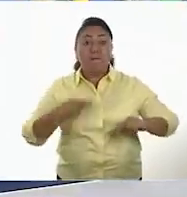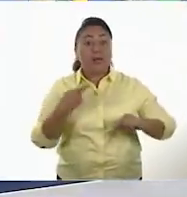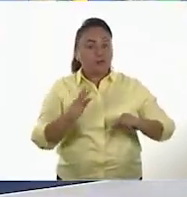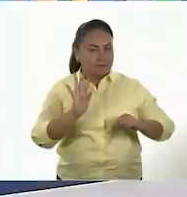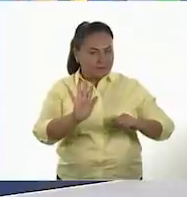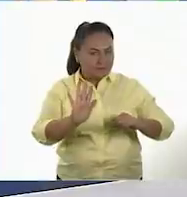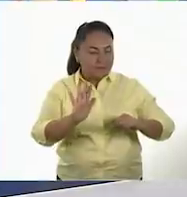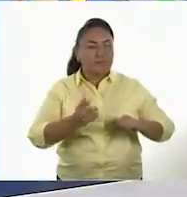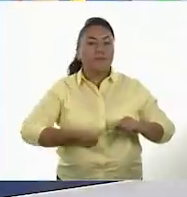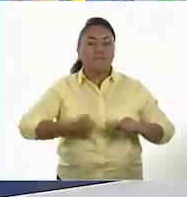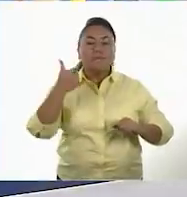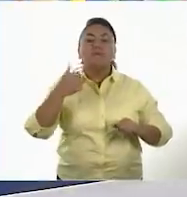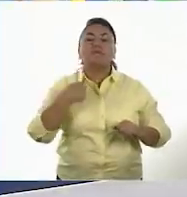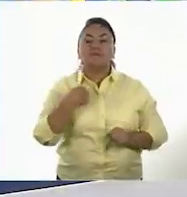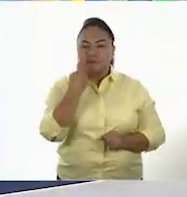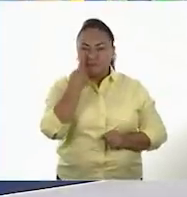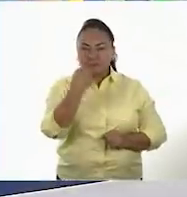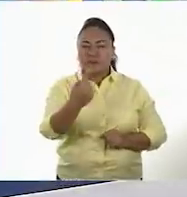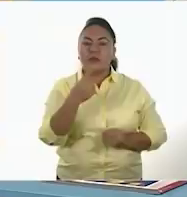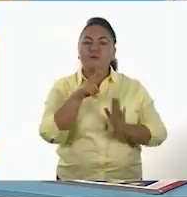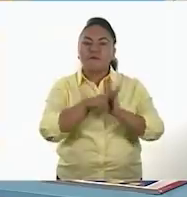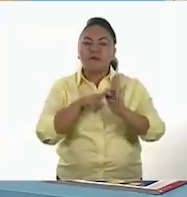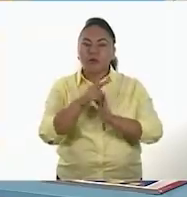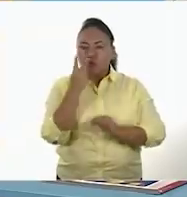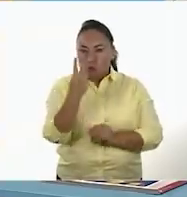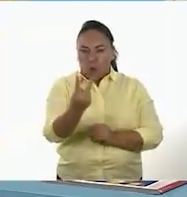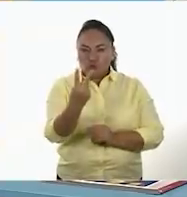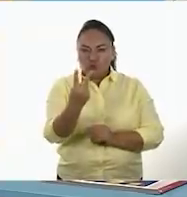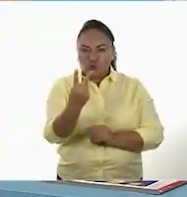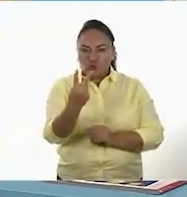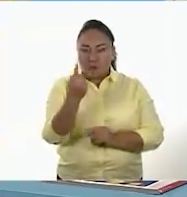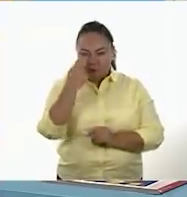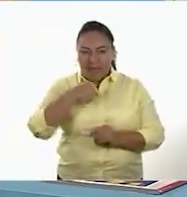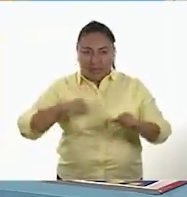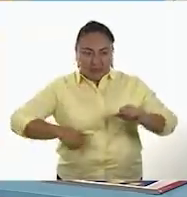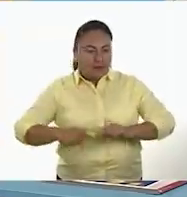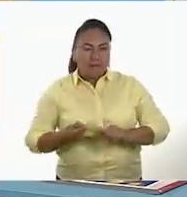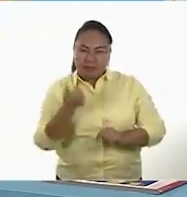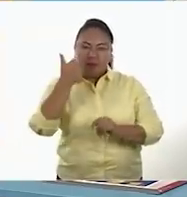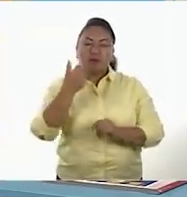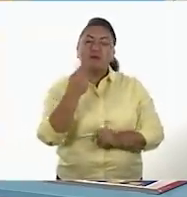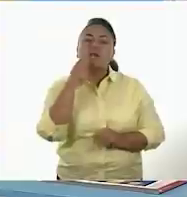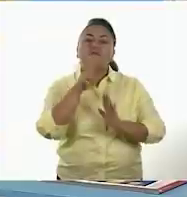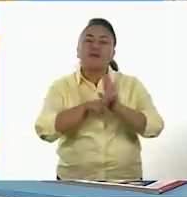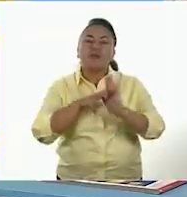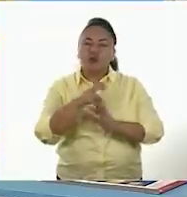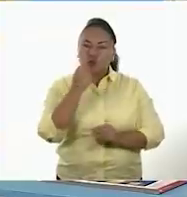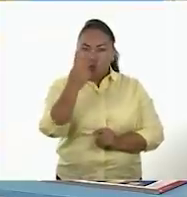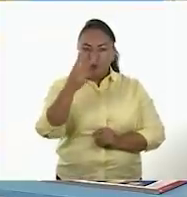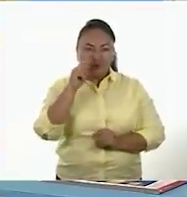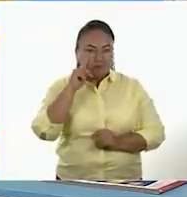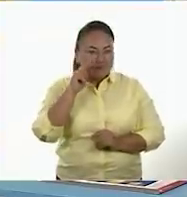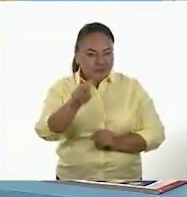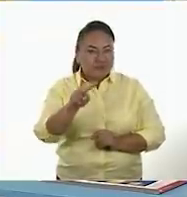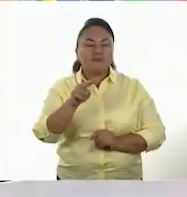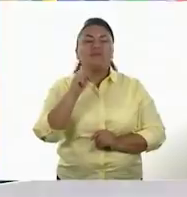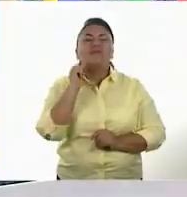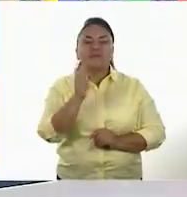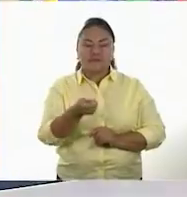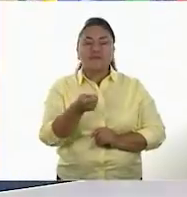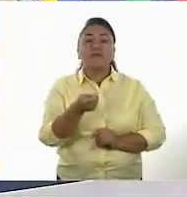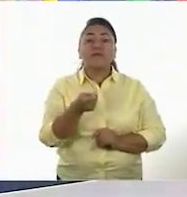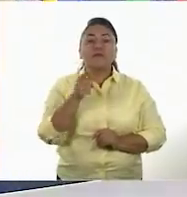de eso quiero que veamos dos videos más antes de pasar con la actividad, quiero que veamos dos videos más en los cuales